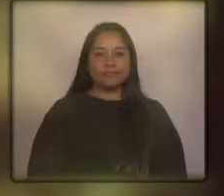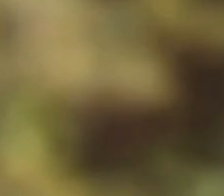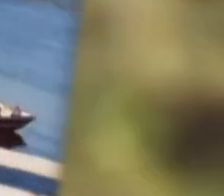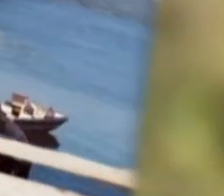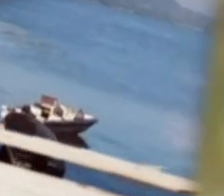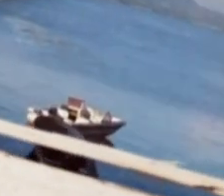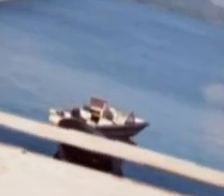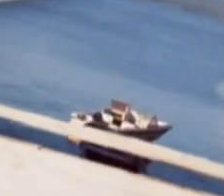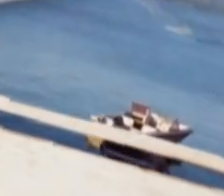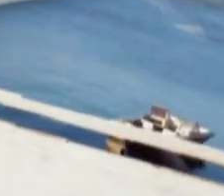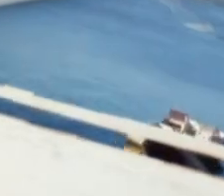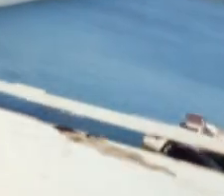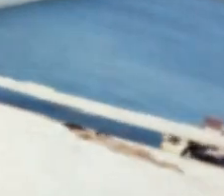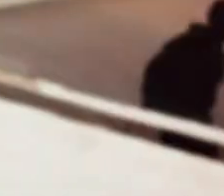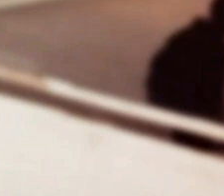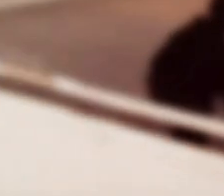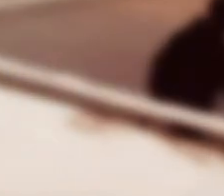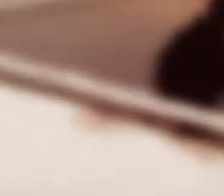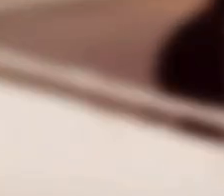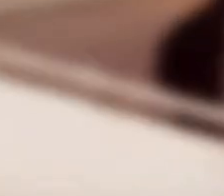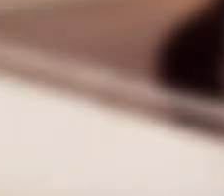y de la semana y